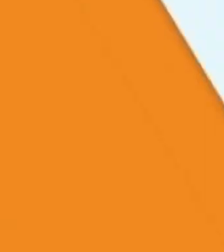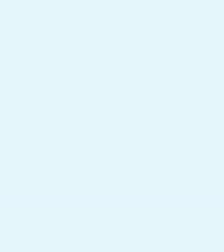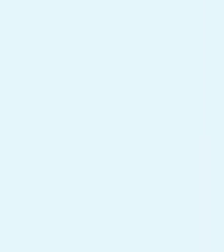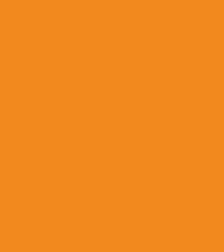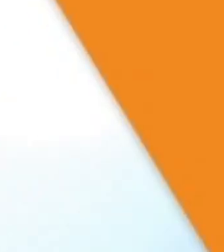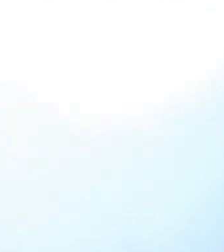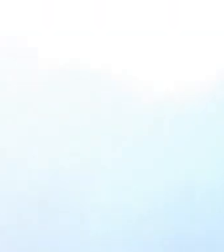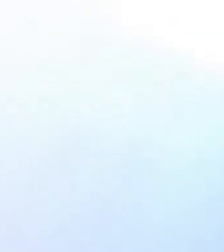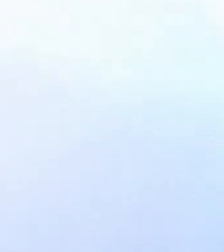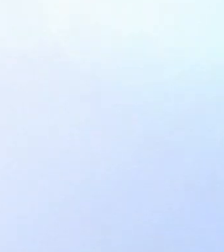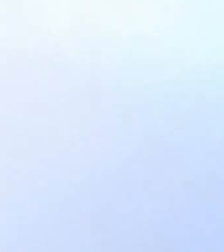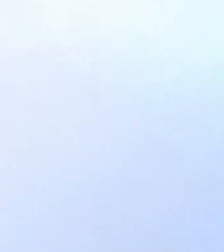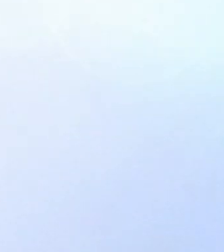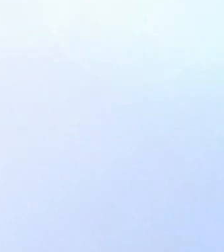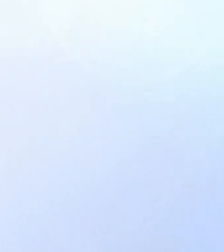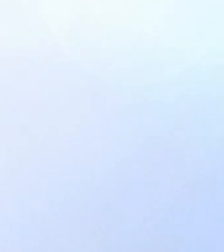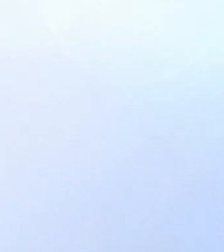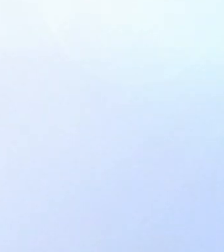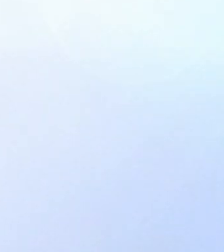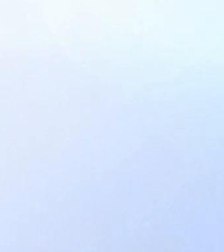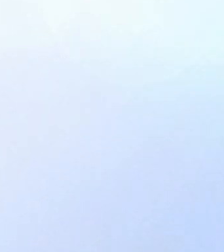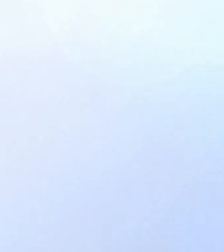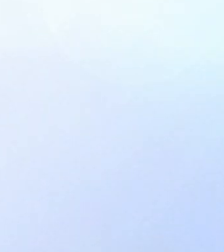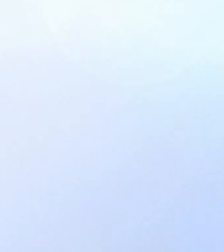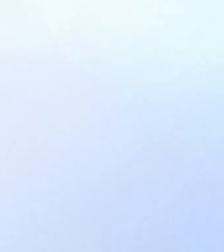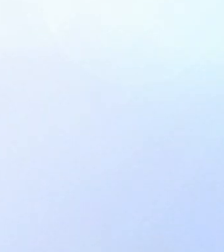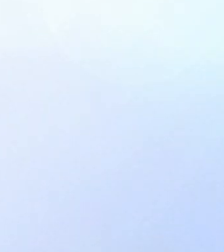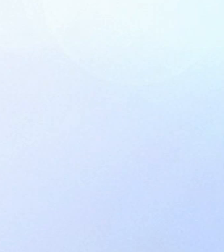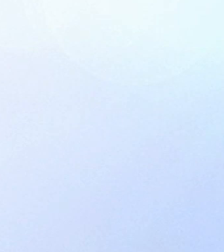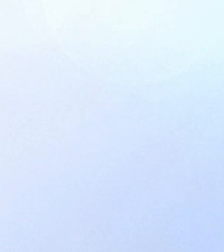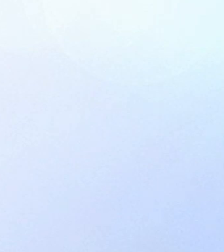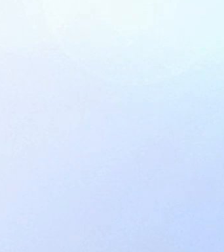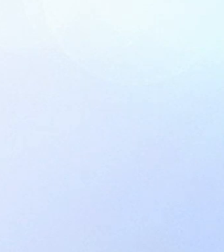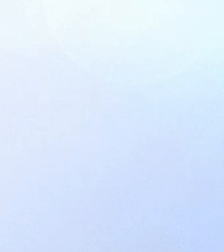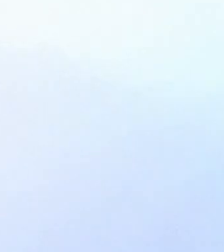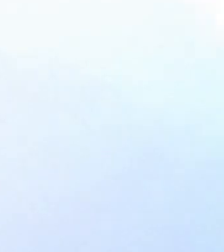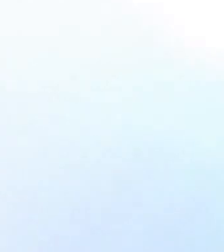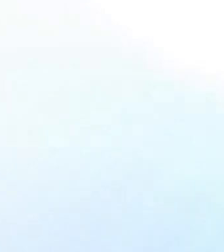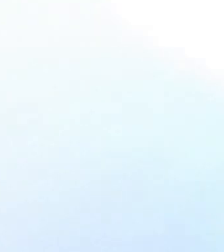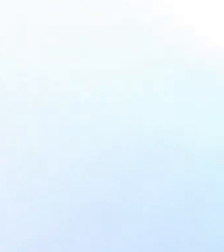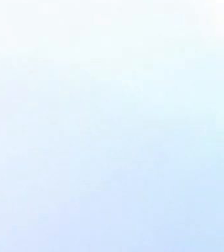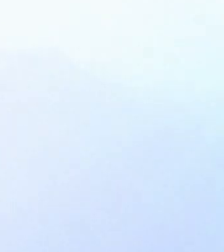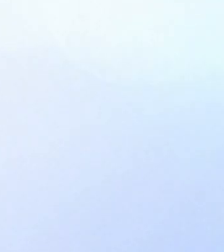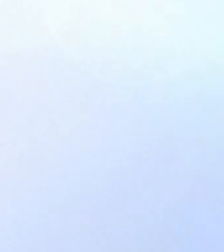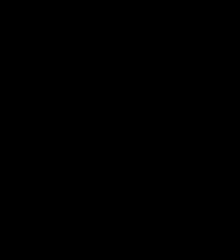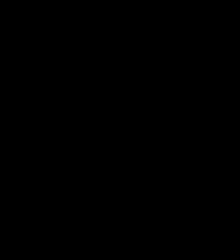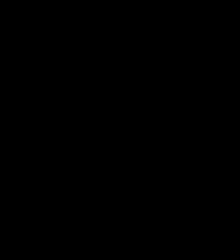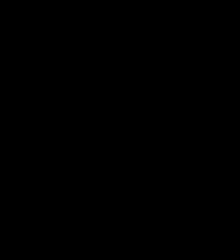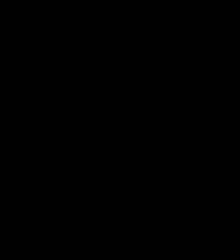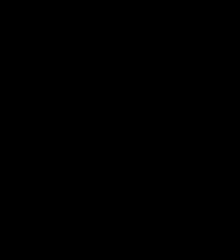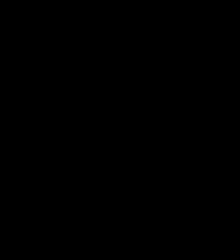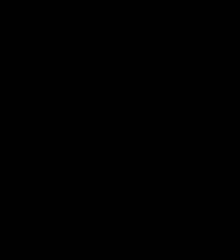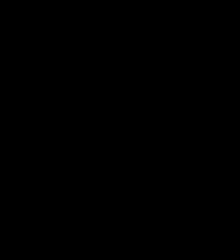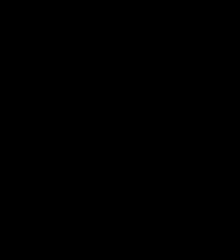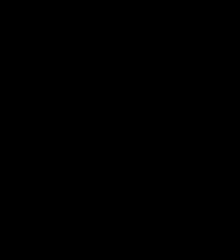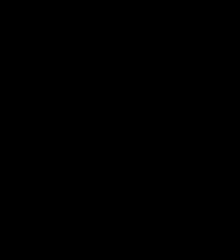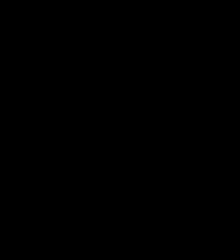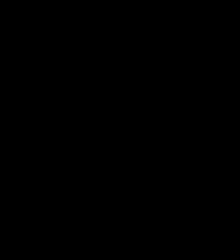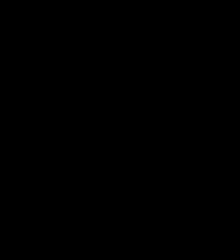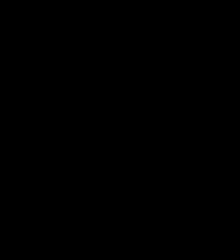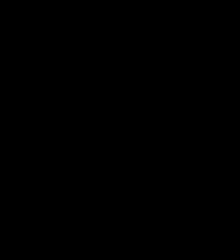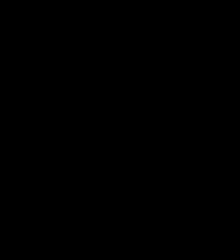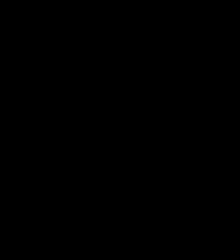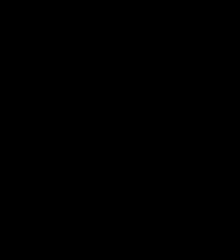la abuela Sofía de lunes a viernes a las 5 de la tarde aquí en 13 Costa Rica